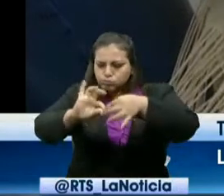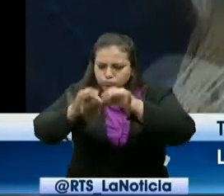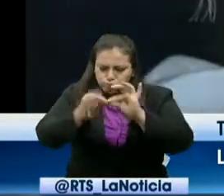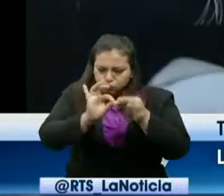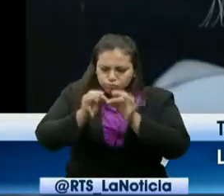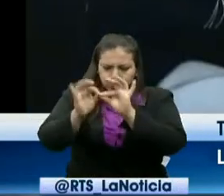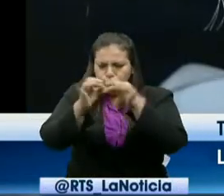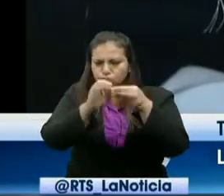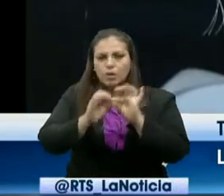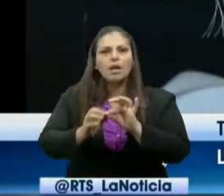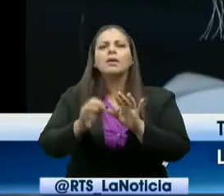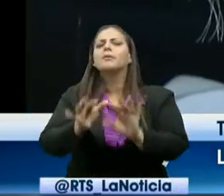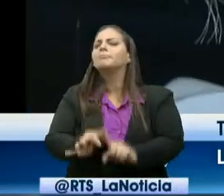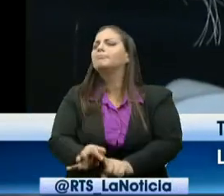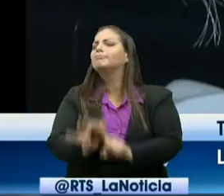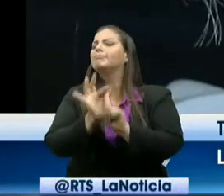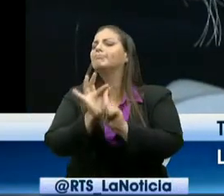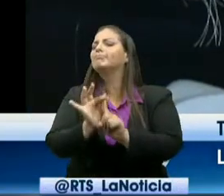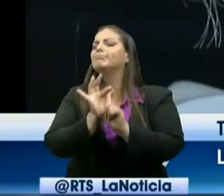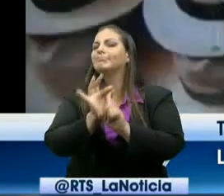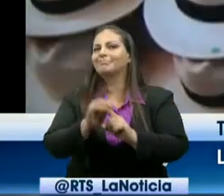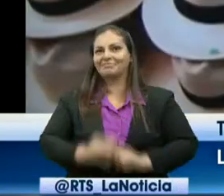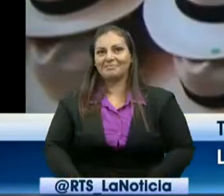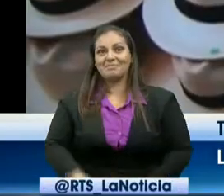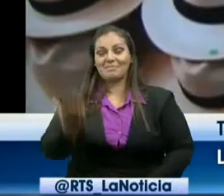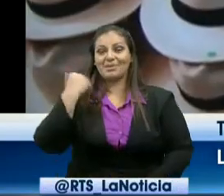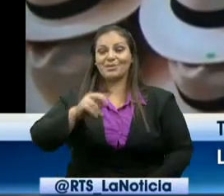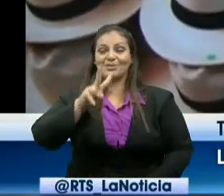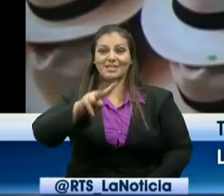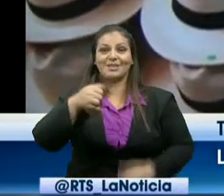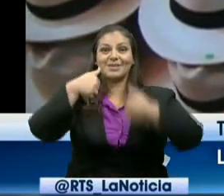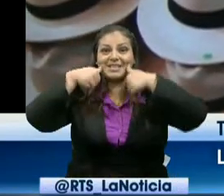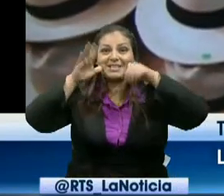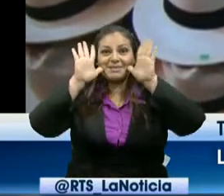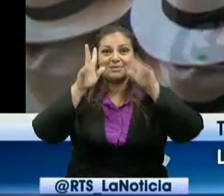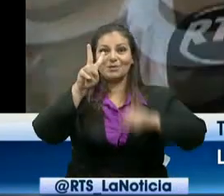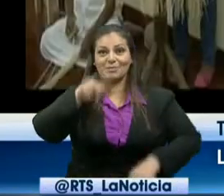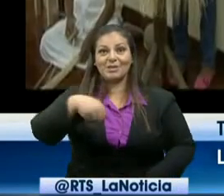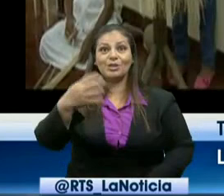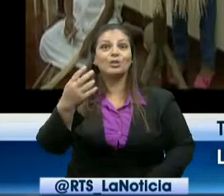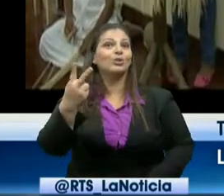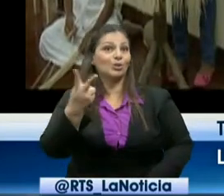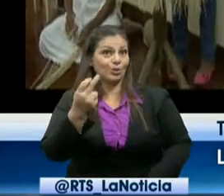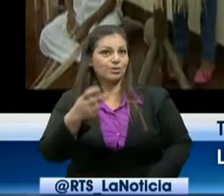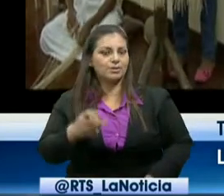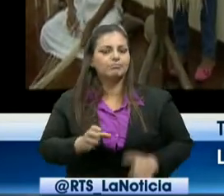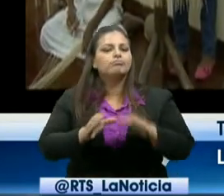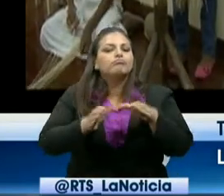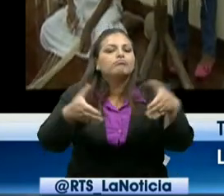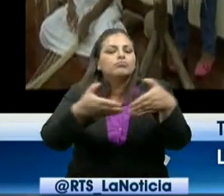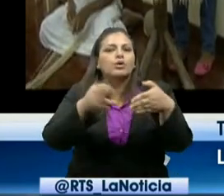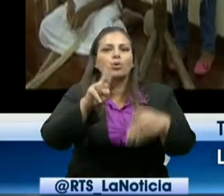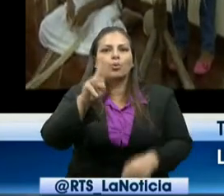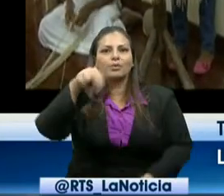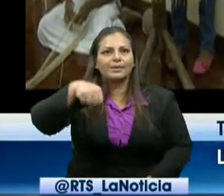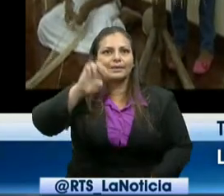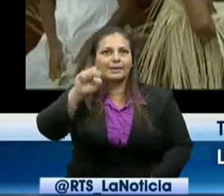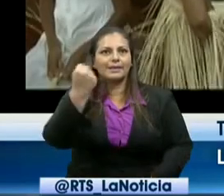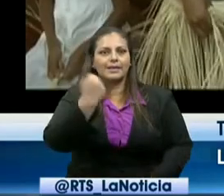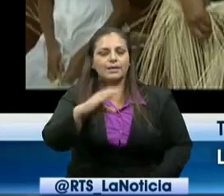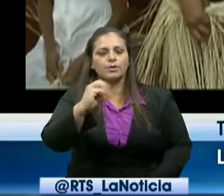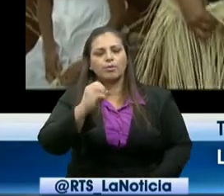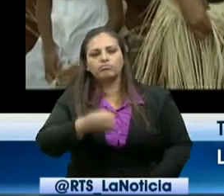de la humanidad, resuelto el 5 de diciembre del 2012 por la UNESCO. Tengo tejiendo 60 años. ¿Qué